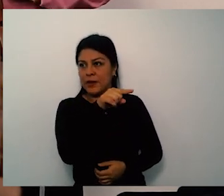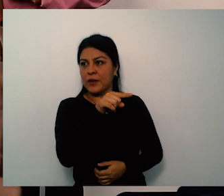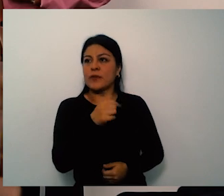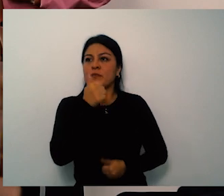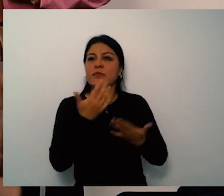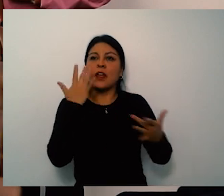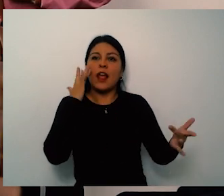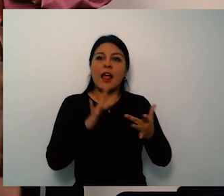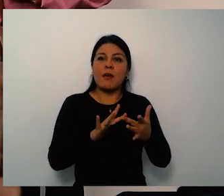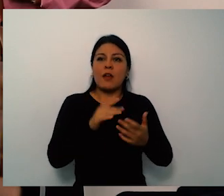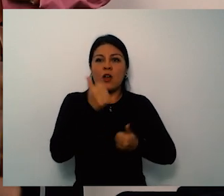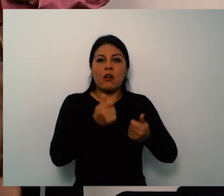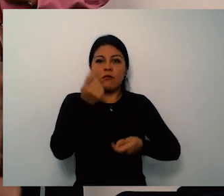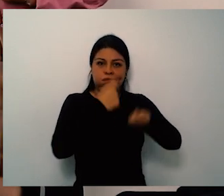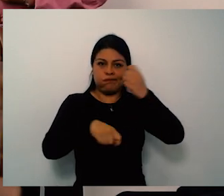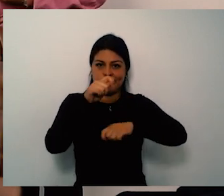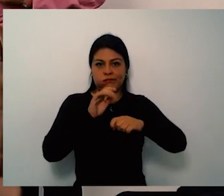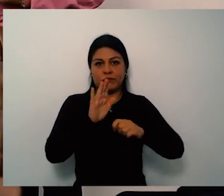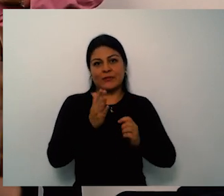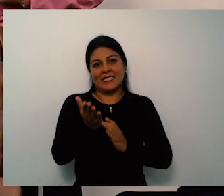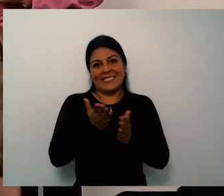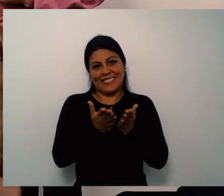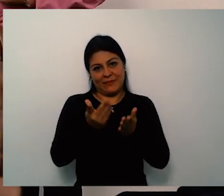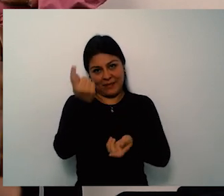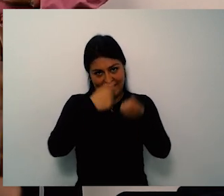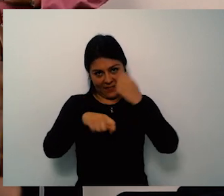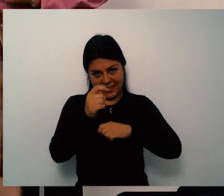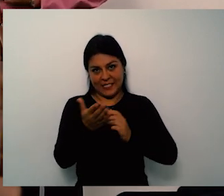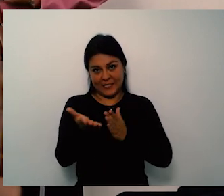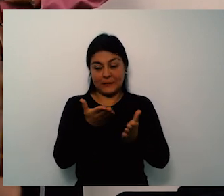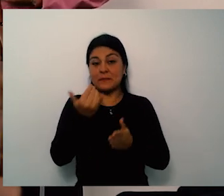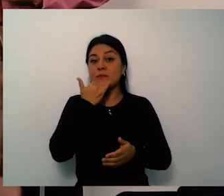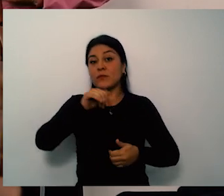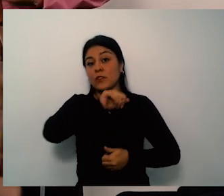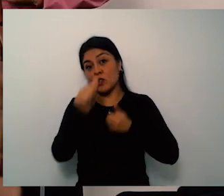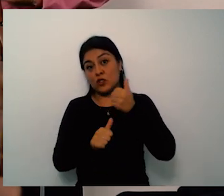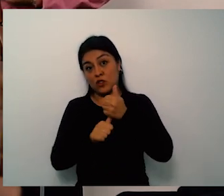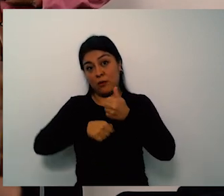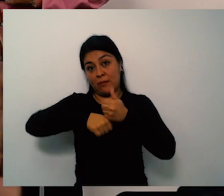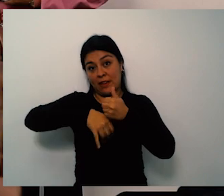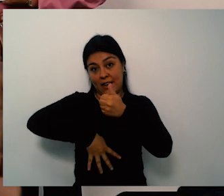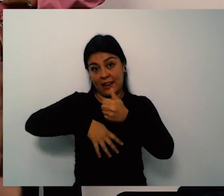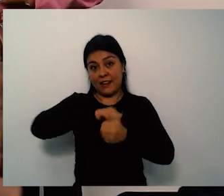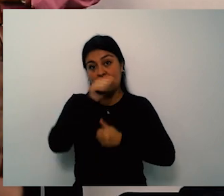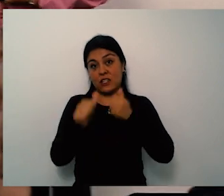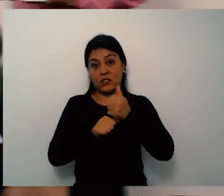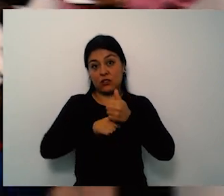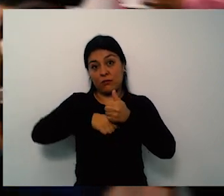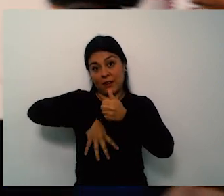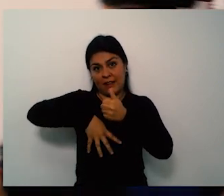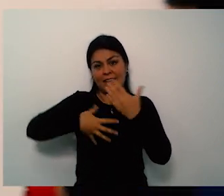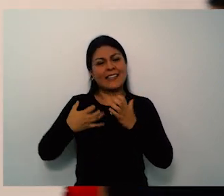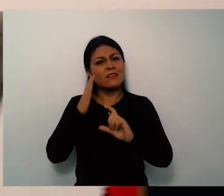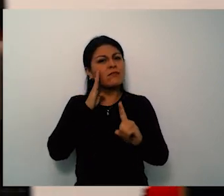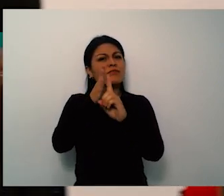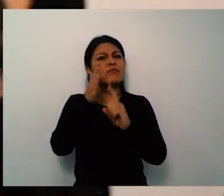ambulancias geográficas allá en San Juan Sí Gracias En estos momentos tenemos nosotros